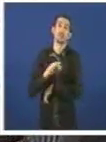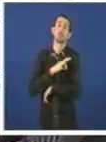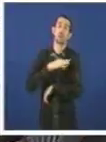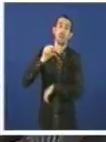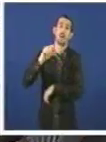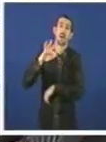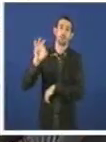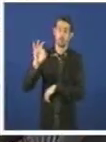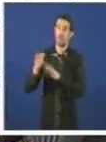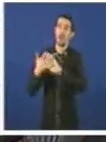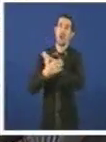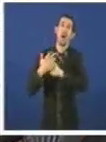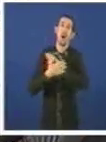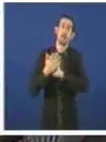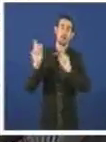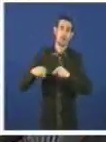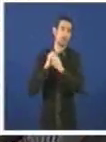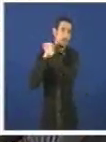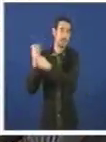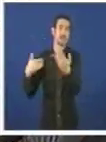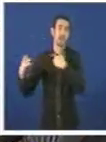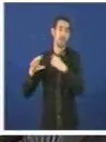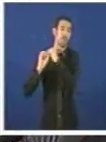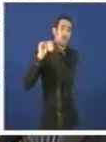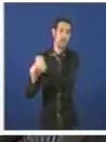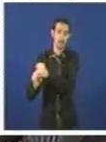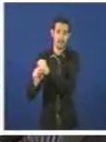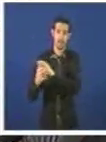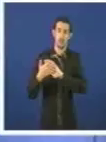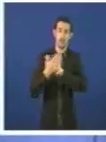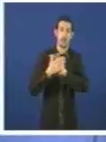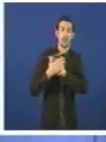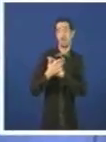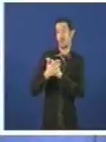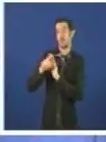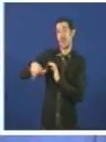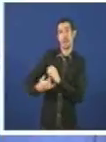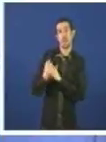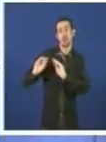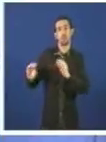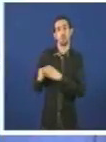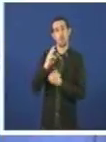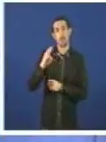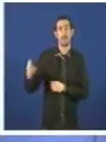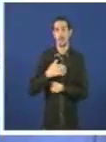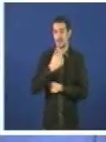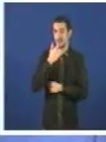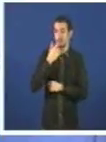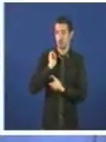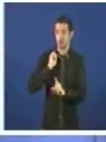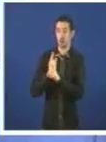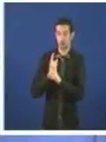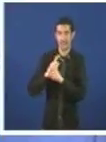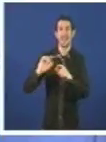dependencia. Supoñemos que na interpretación axeitada da linguaxe do Partido Popular, que herrería dicir contra a revolución,